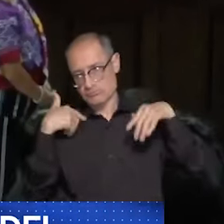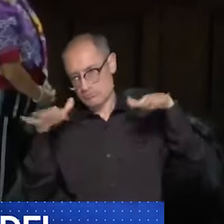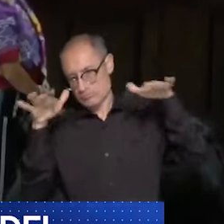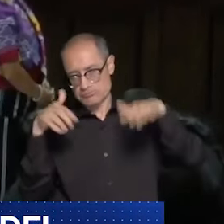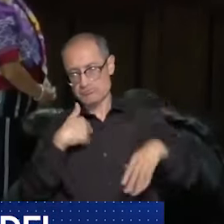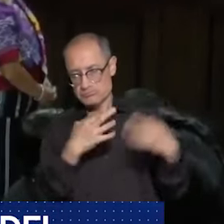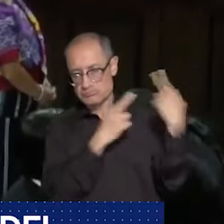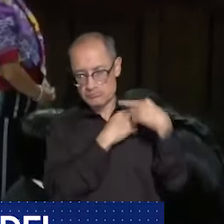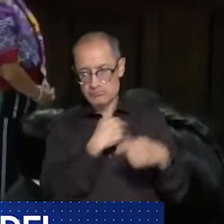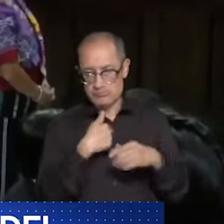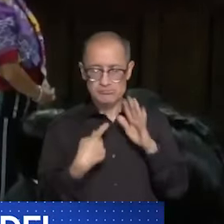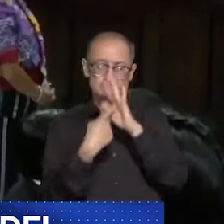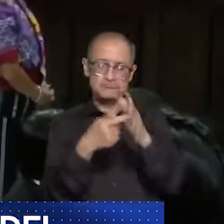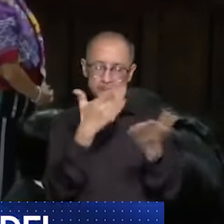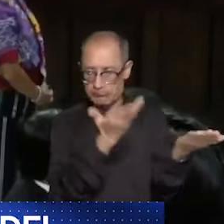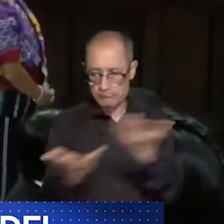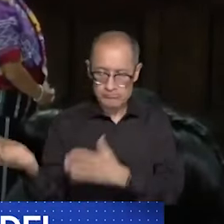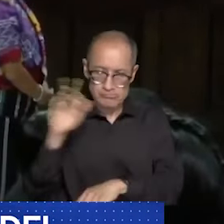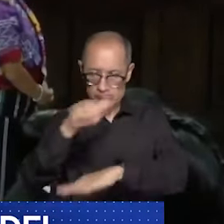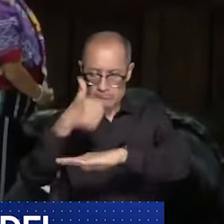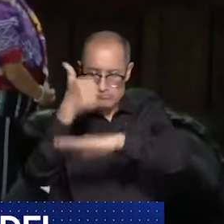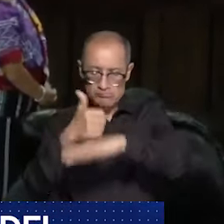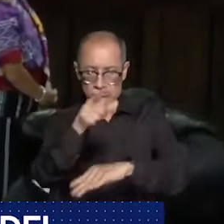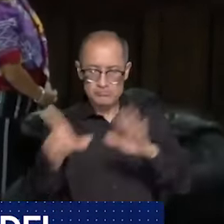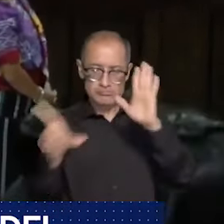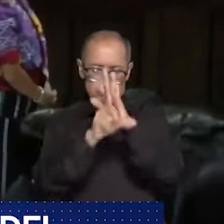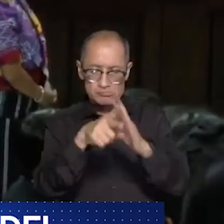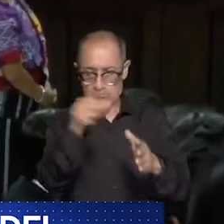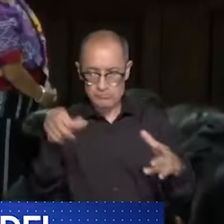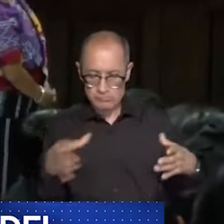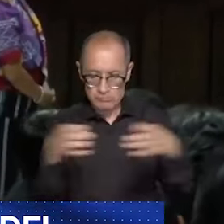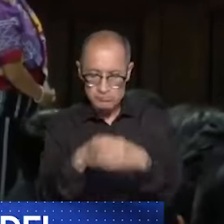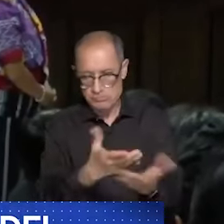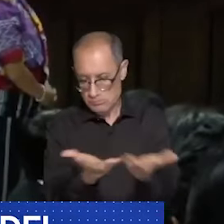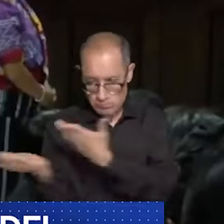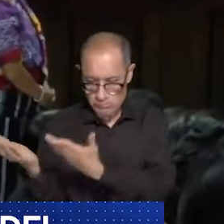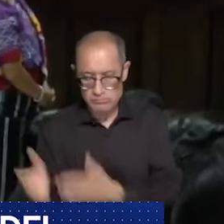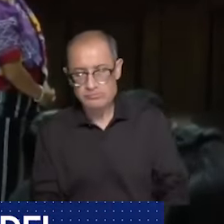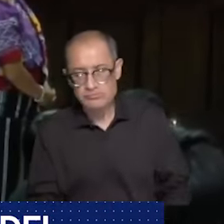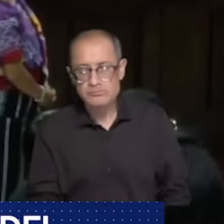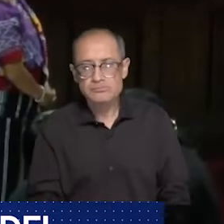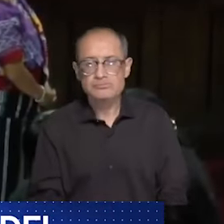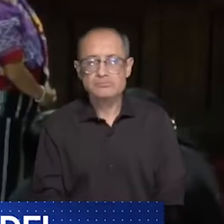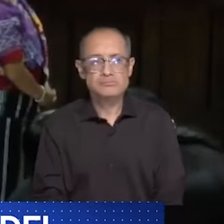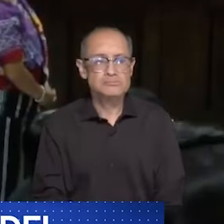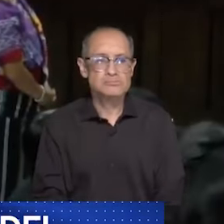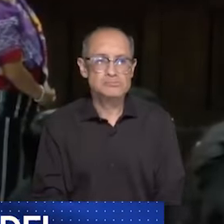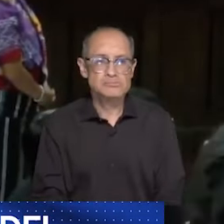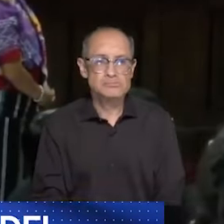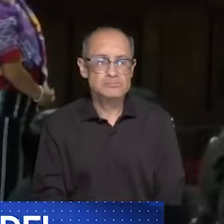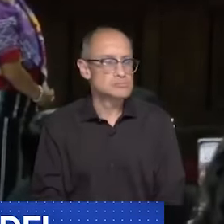doy formal, legal y legítima posición del cargo. Les solicito ocupar sus